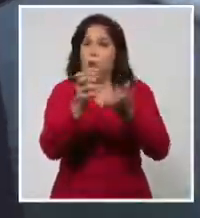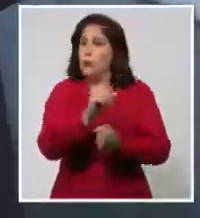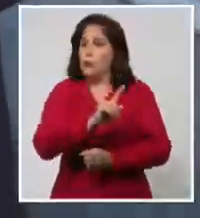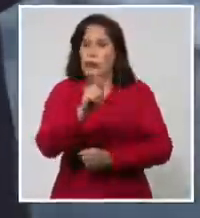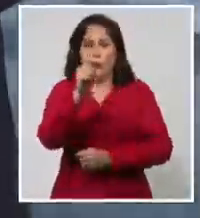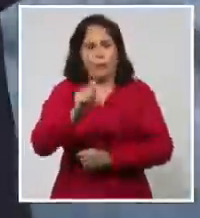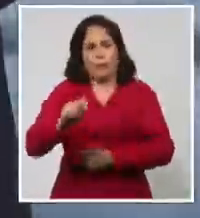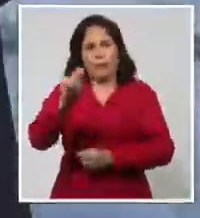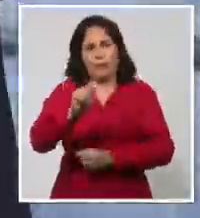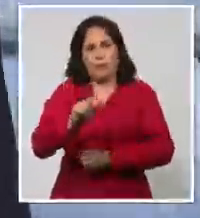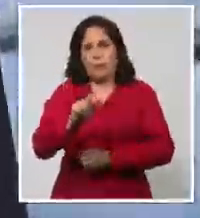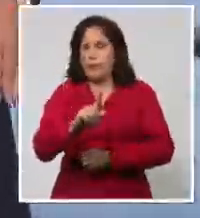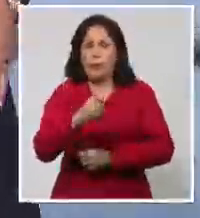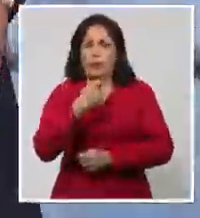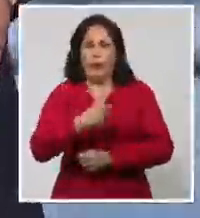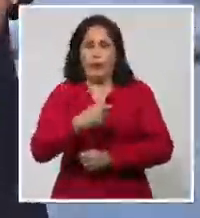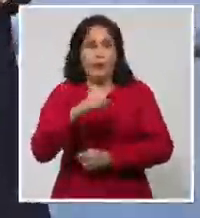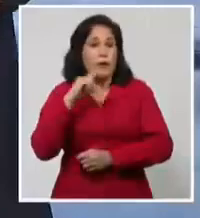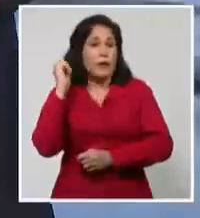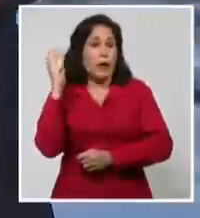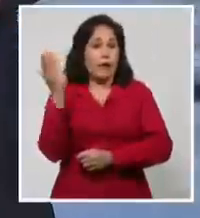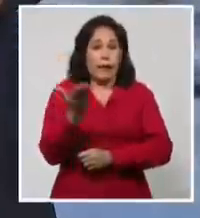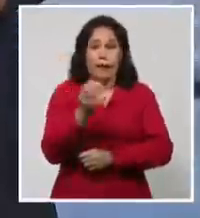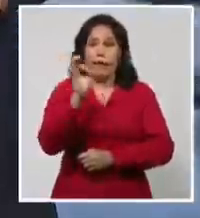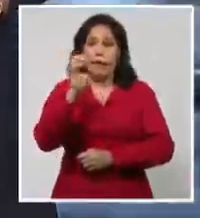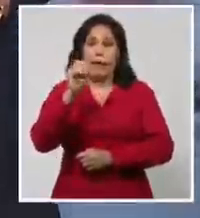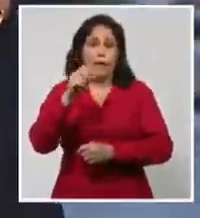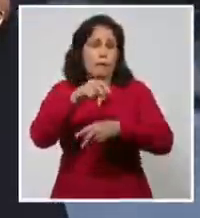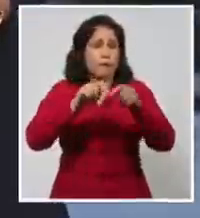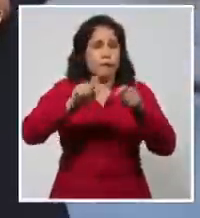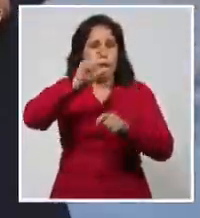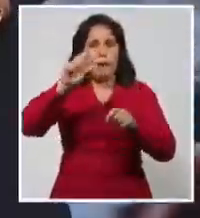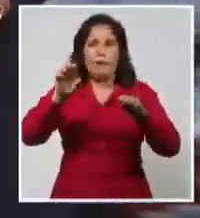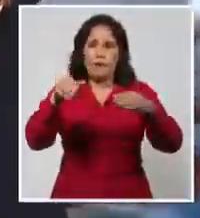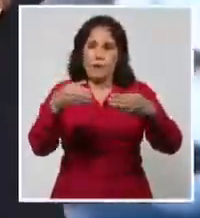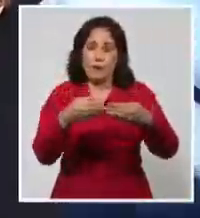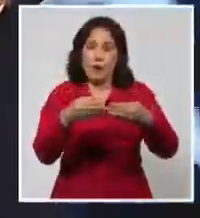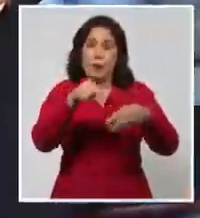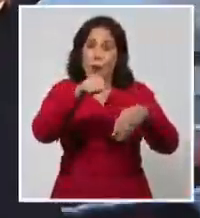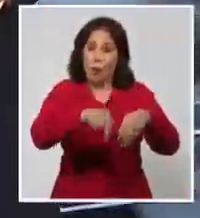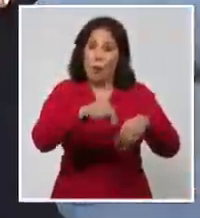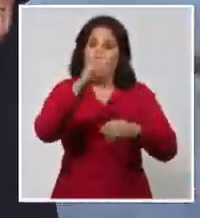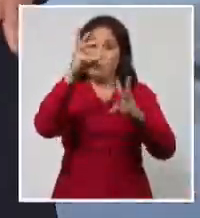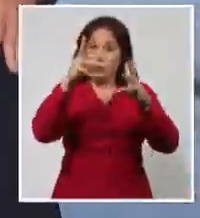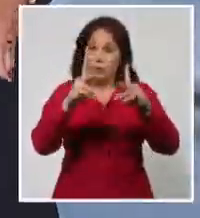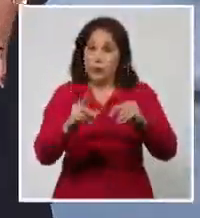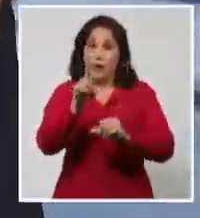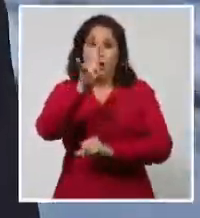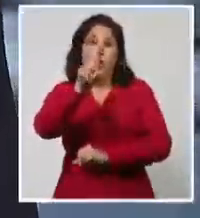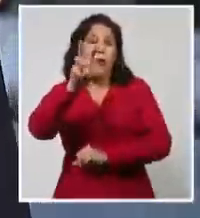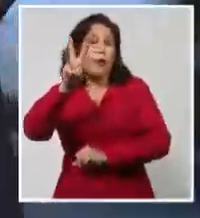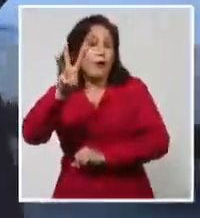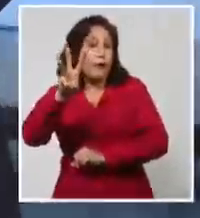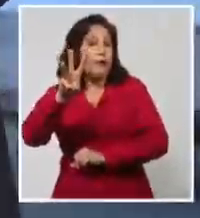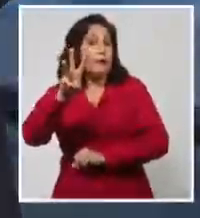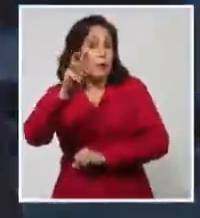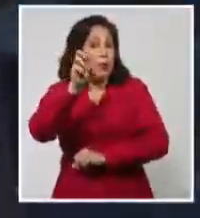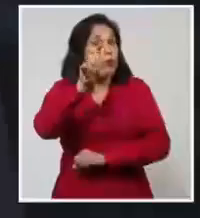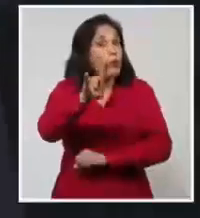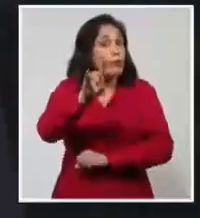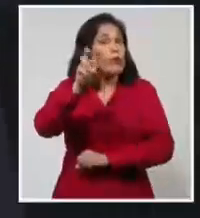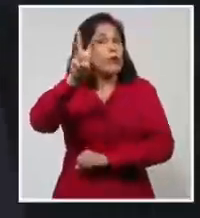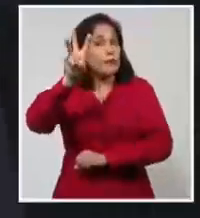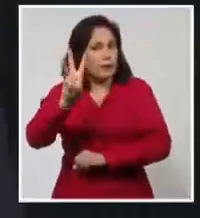esenciales. Con la cifra hoy de 93 casos confirmados en esta jornada, fíjese, 93,